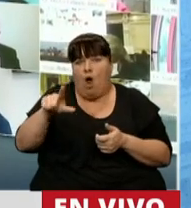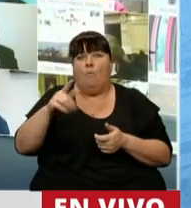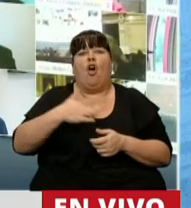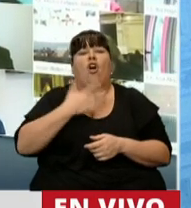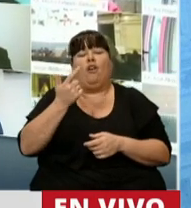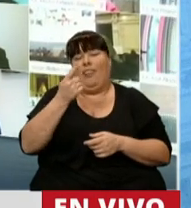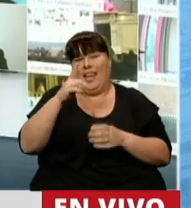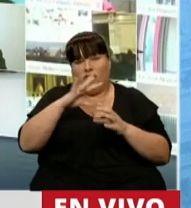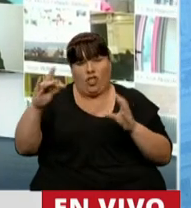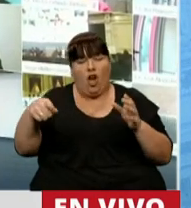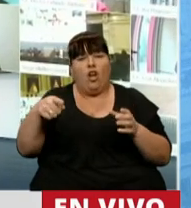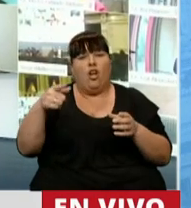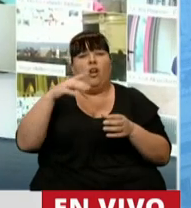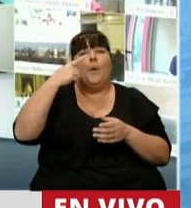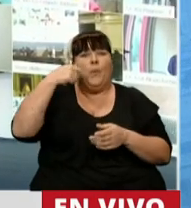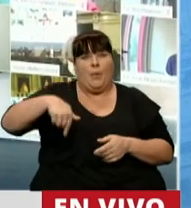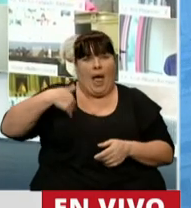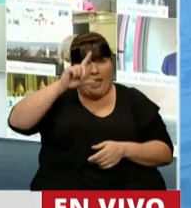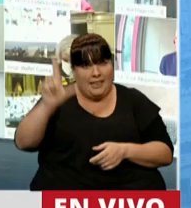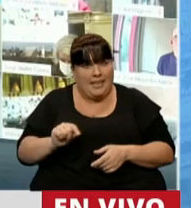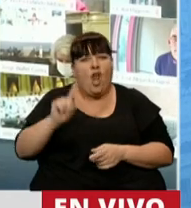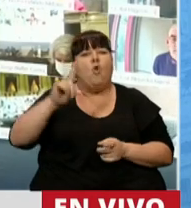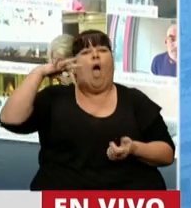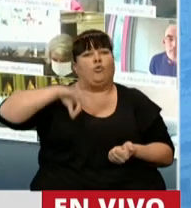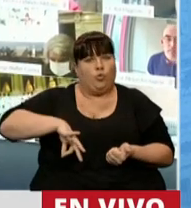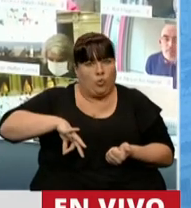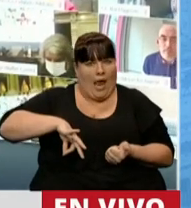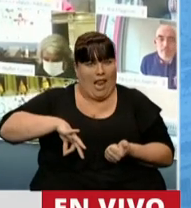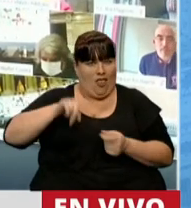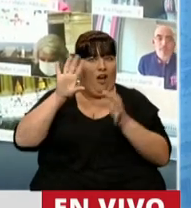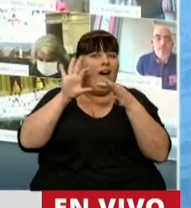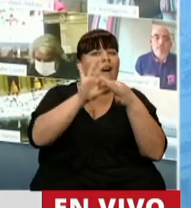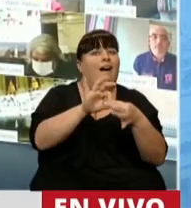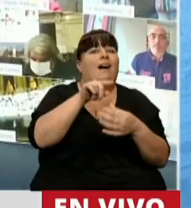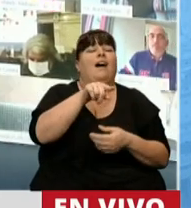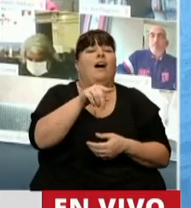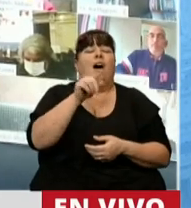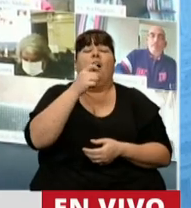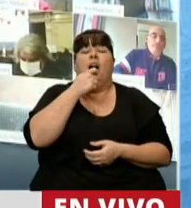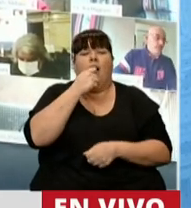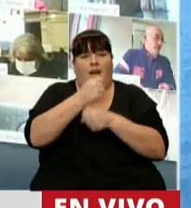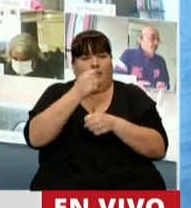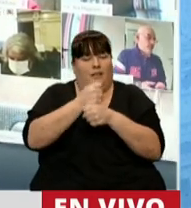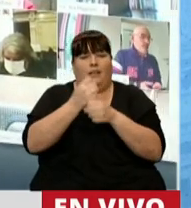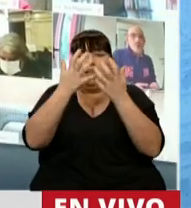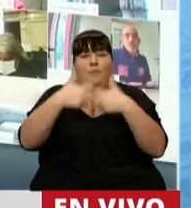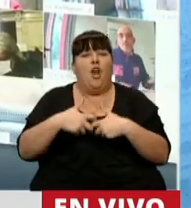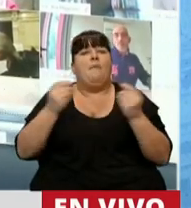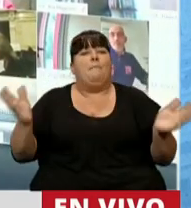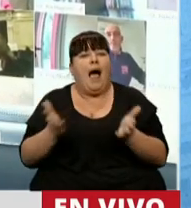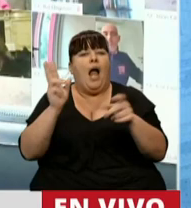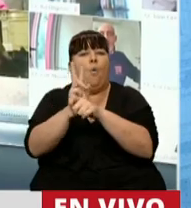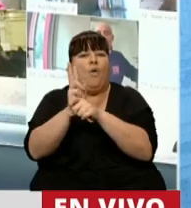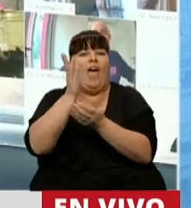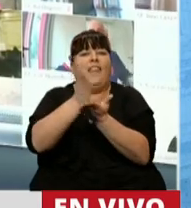sus directivos fijados en territorio nacional no persigan fines de lucro en forma directa o indirecta y desarrollen programas de promoción y